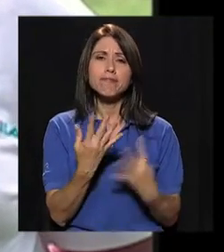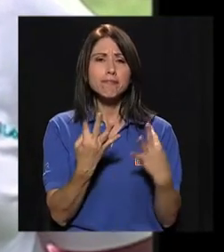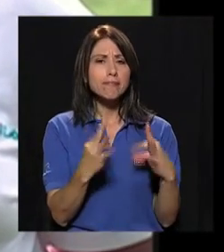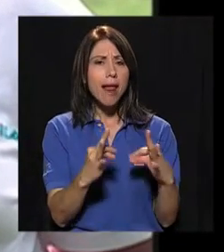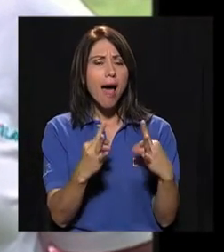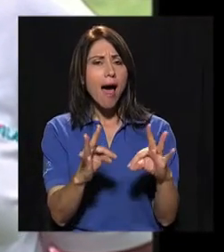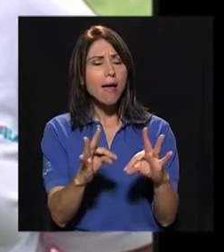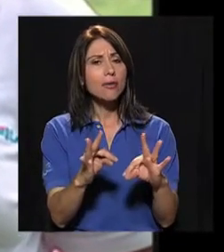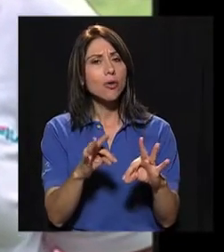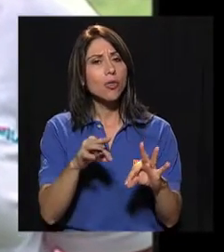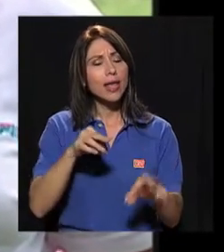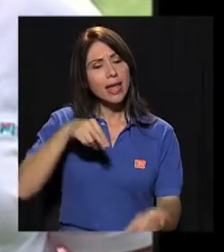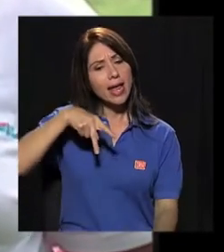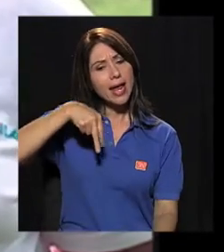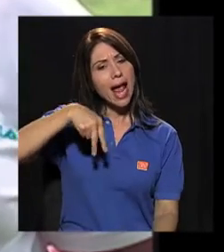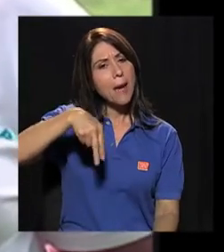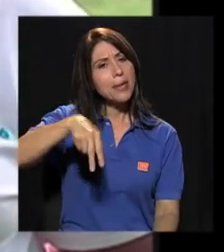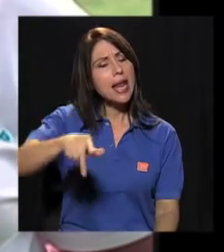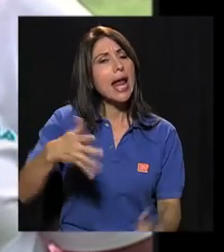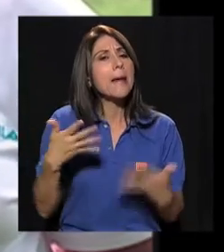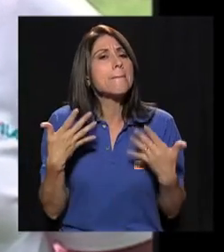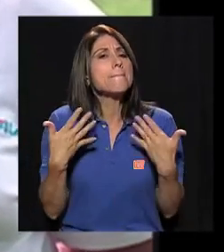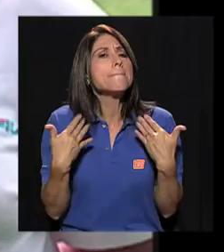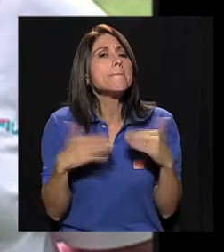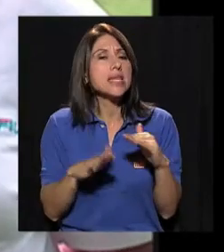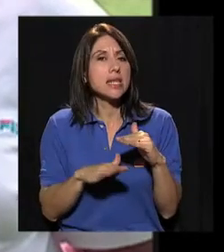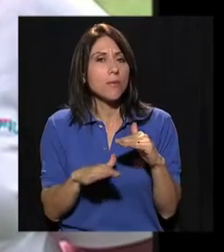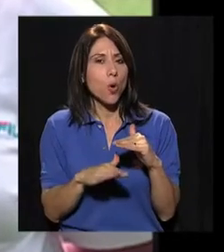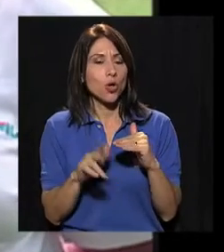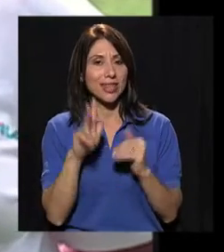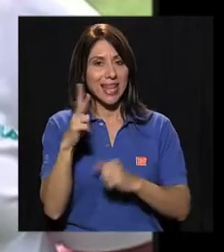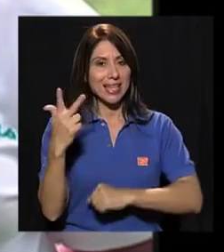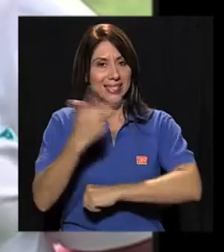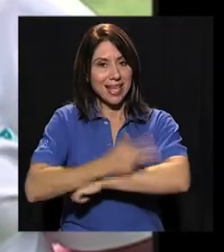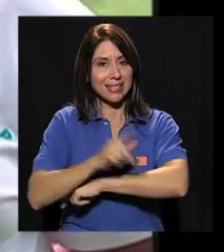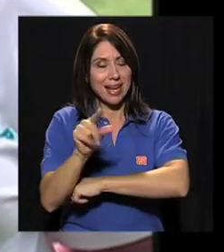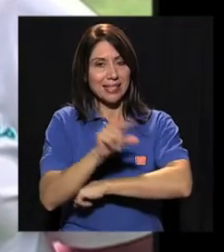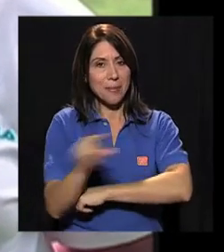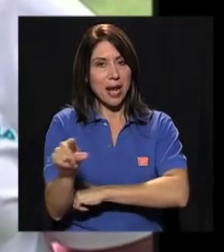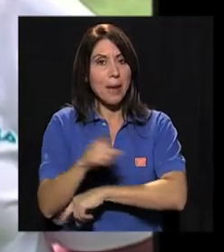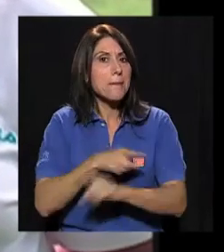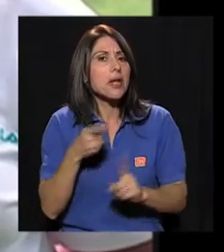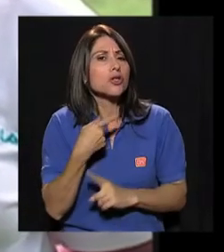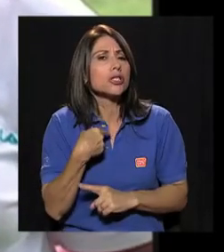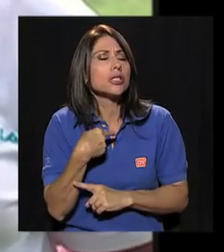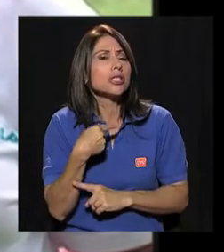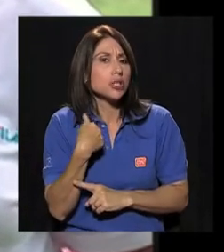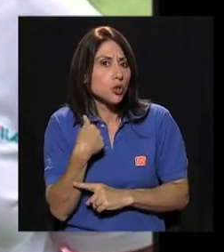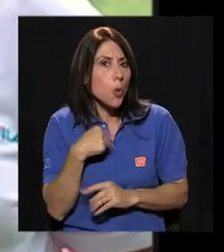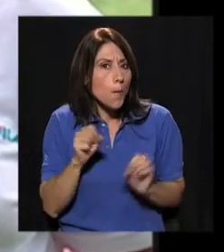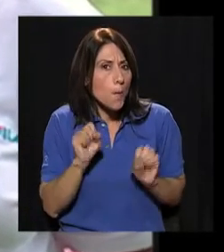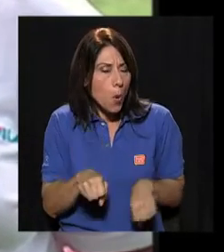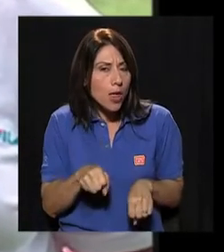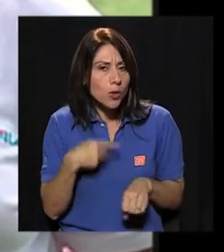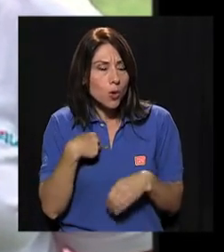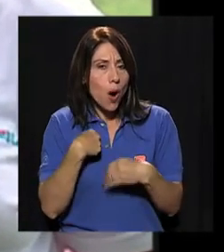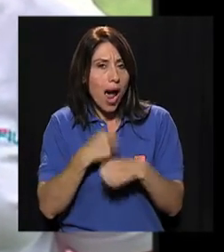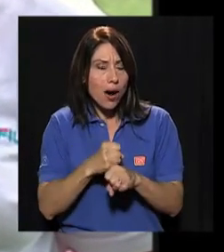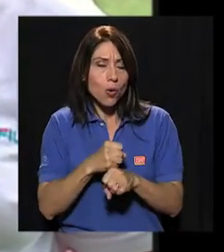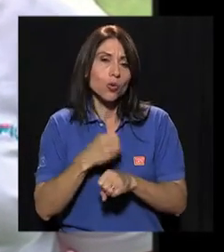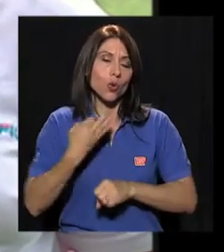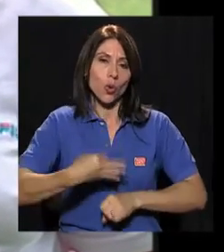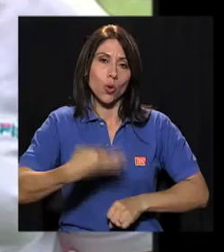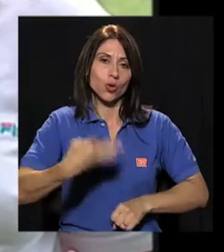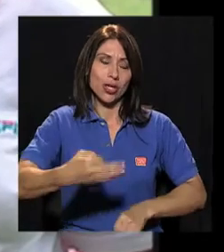trato de caminar mínimo tres días a la semana, pero cuando puedo, lo hago